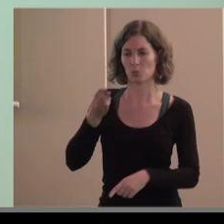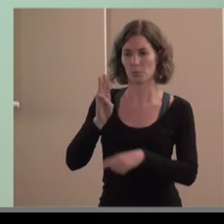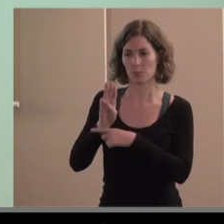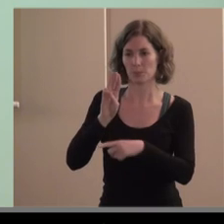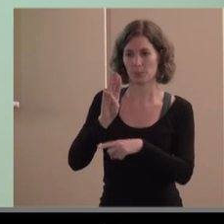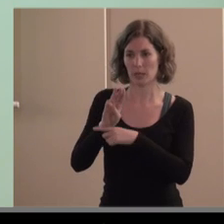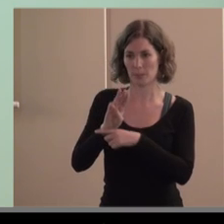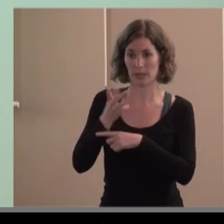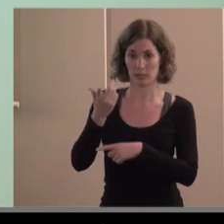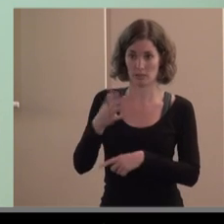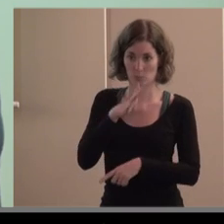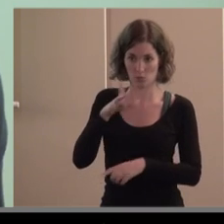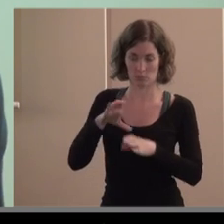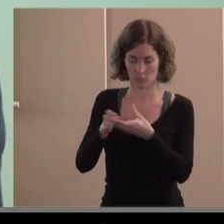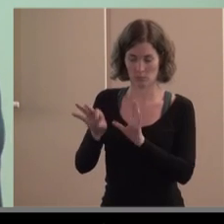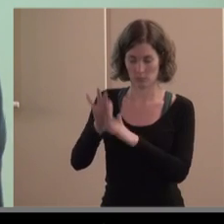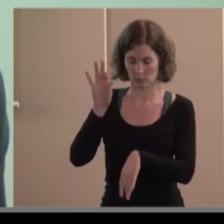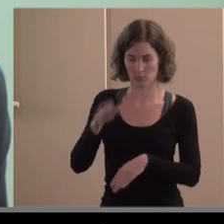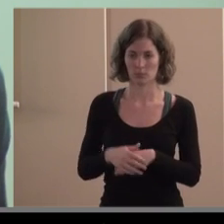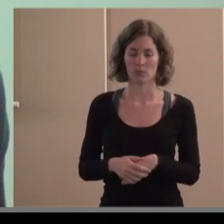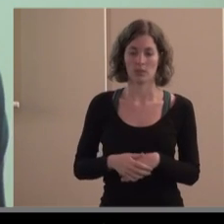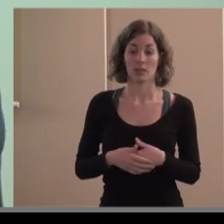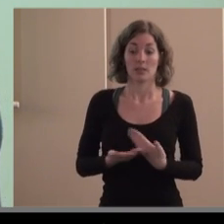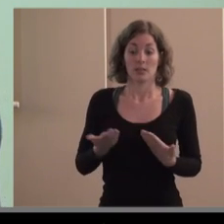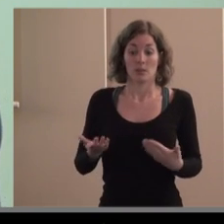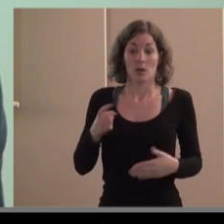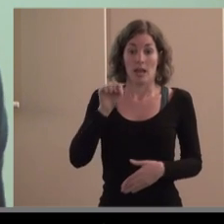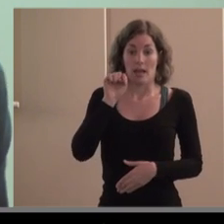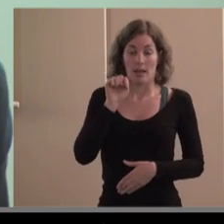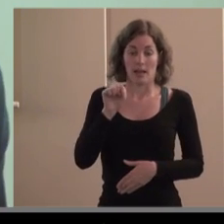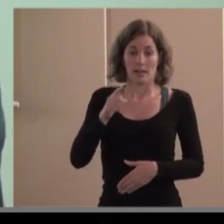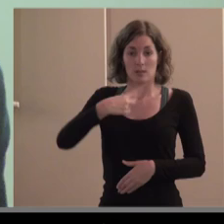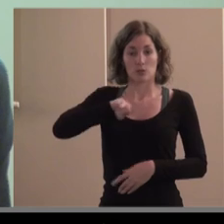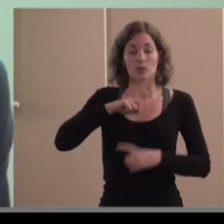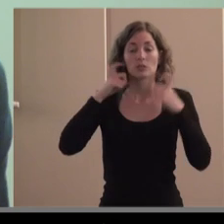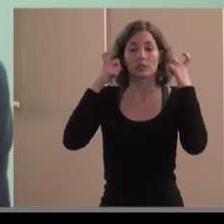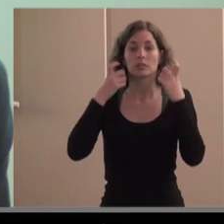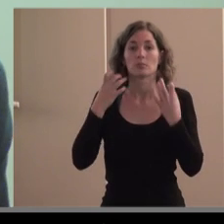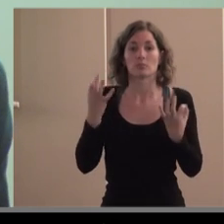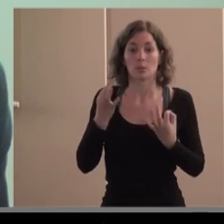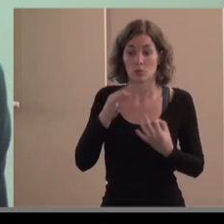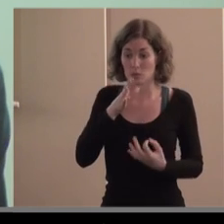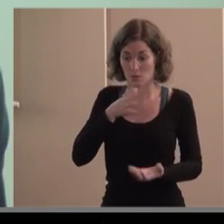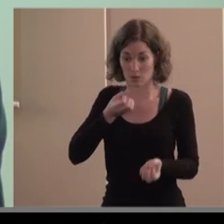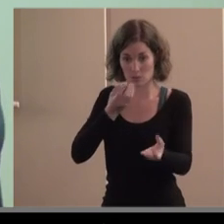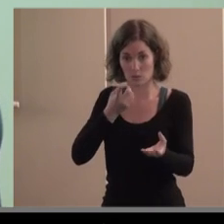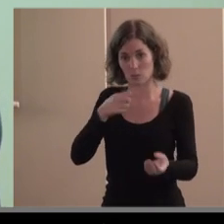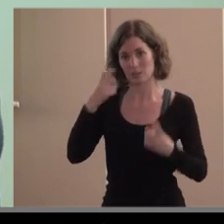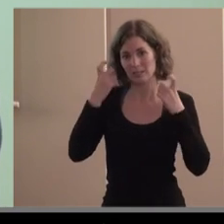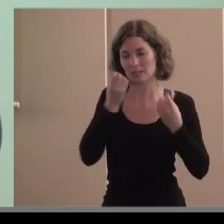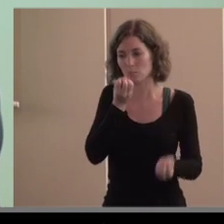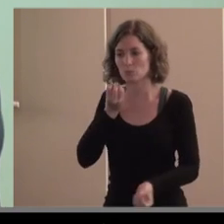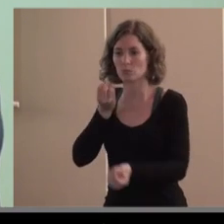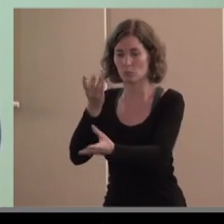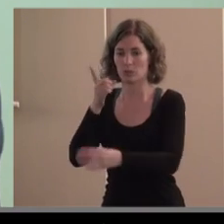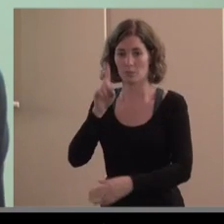el propio grupo y ahí es donde pues intentamos que efectivamente llevar los mensajes que os he referido tenemos a partir de ahí